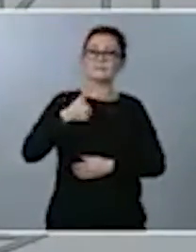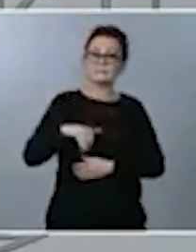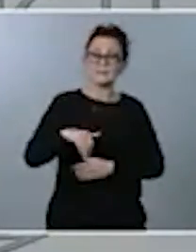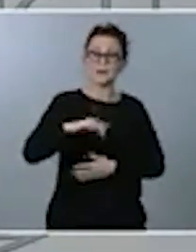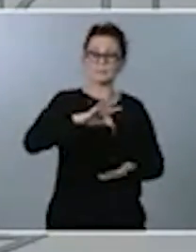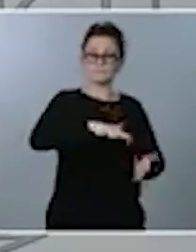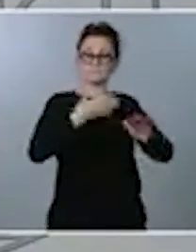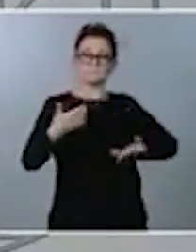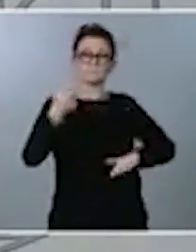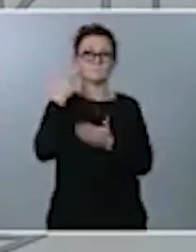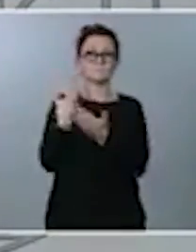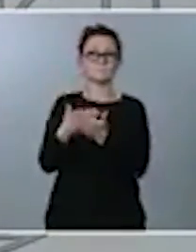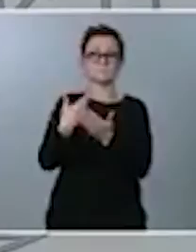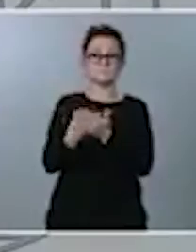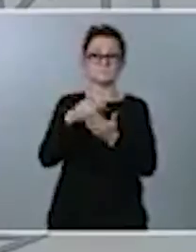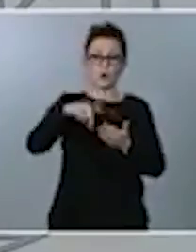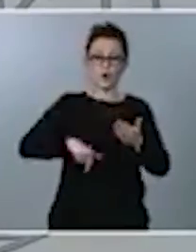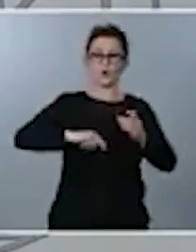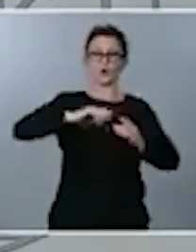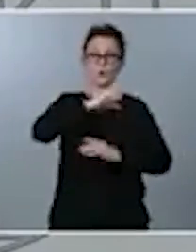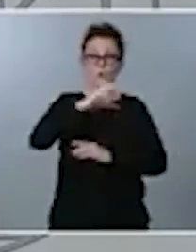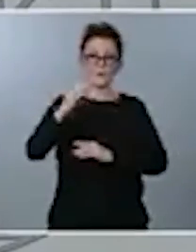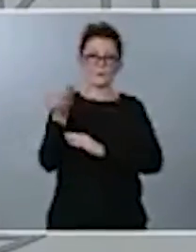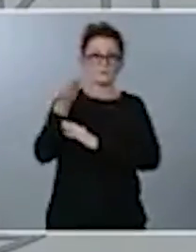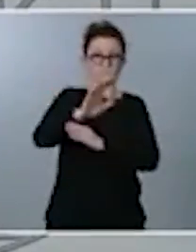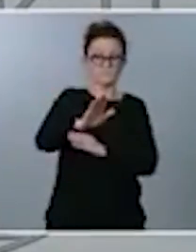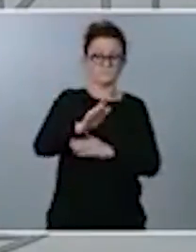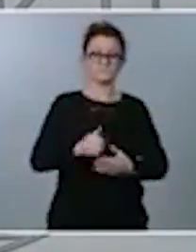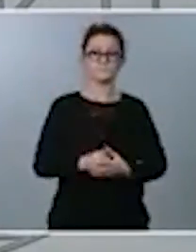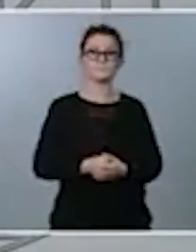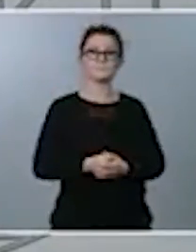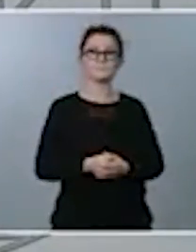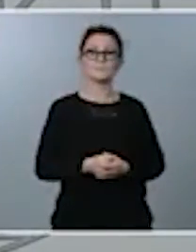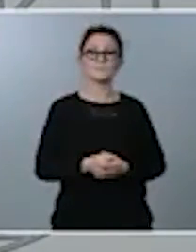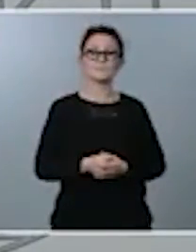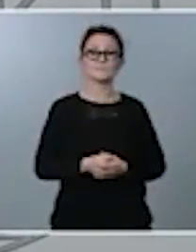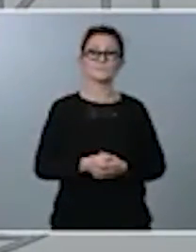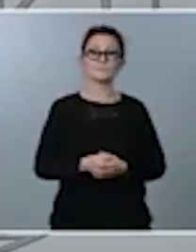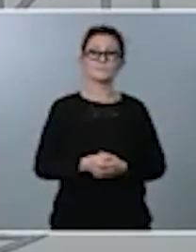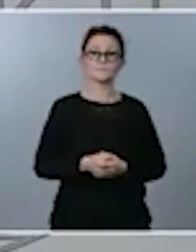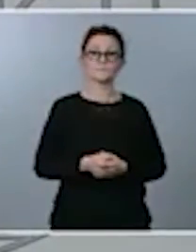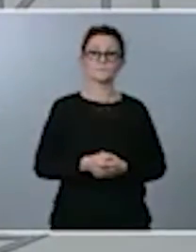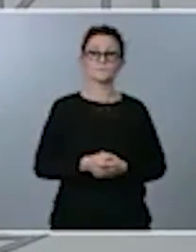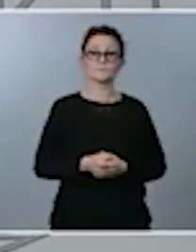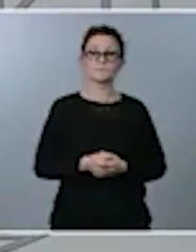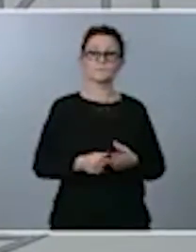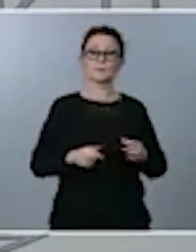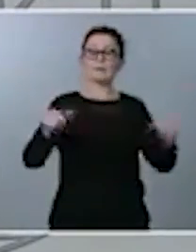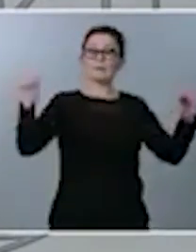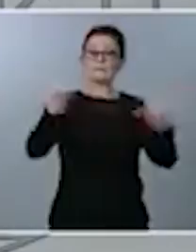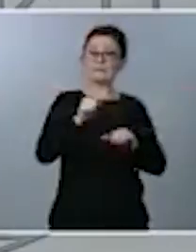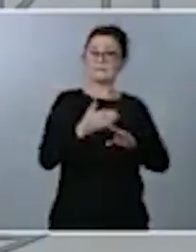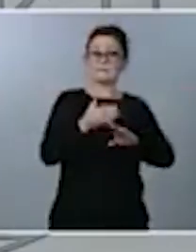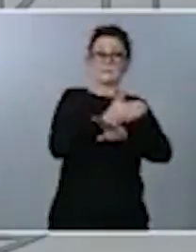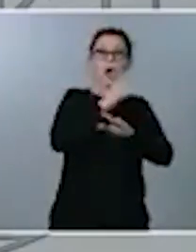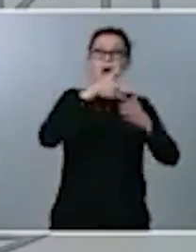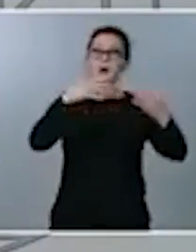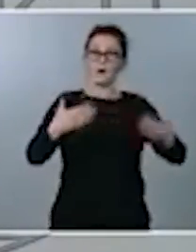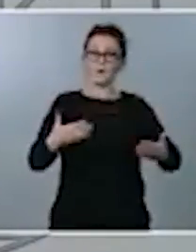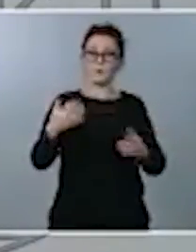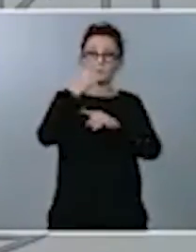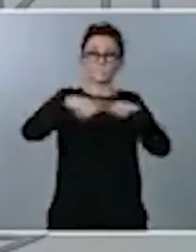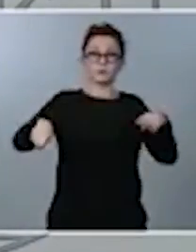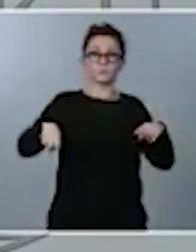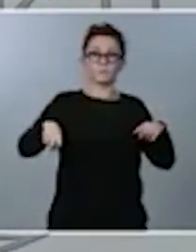las cuentas que hoy presentamos. Y hay una diferencia importante respecto a la crisis anterior. En esta ocasión no se